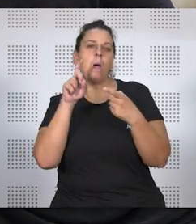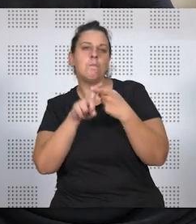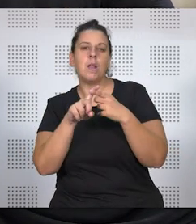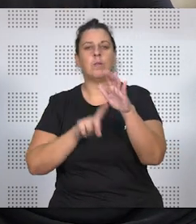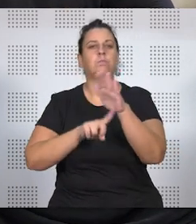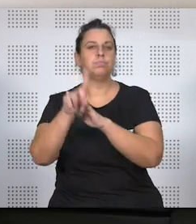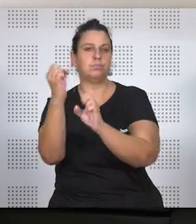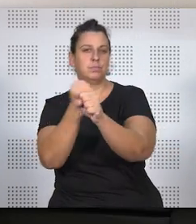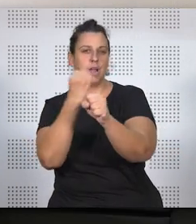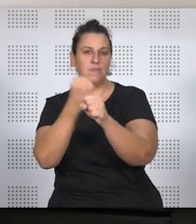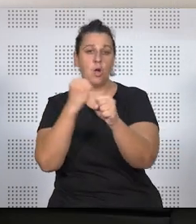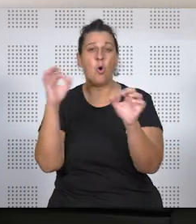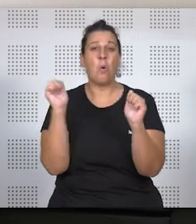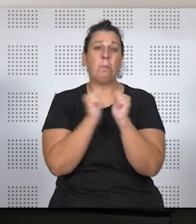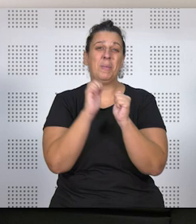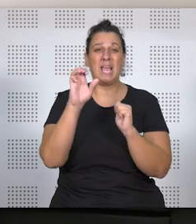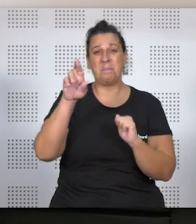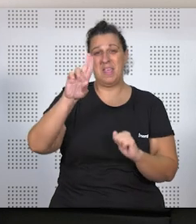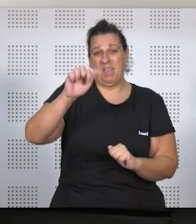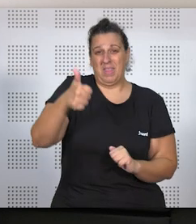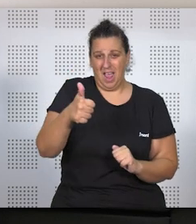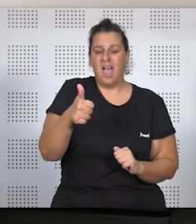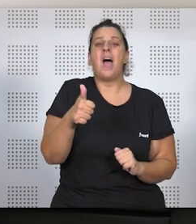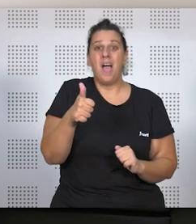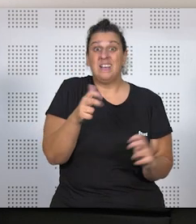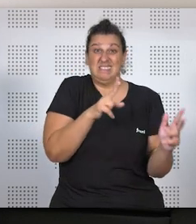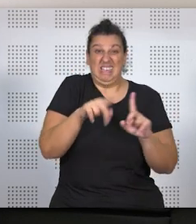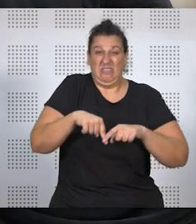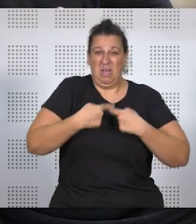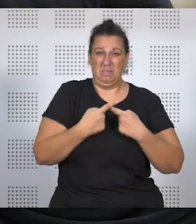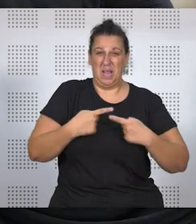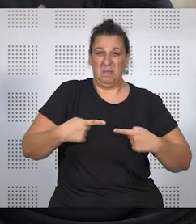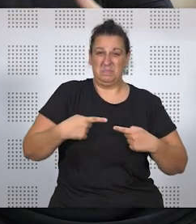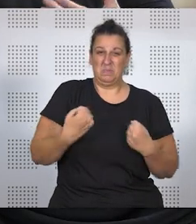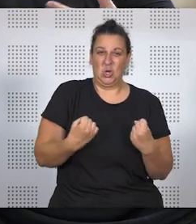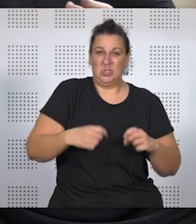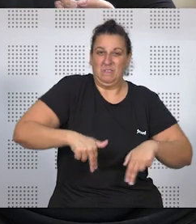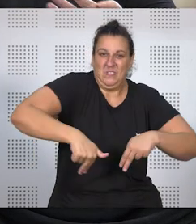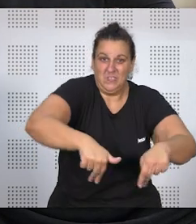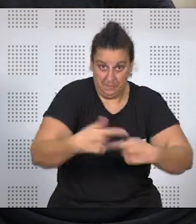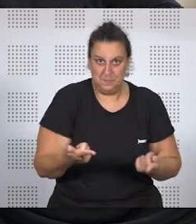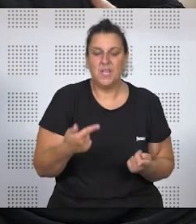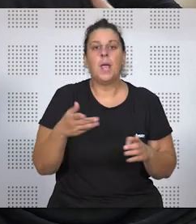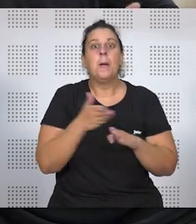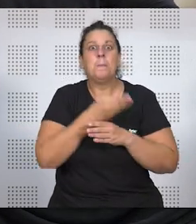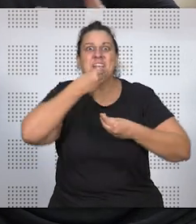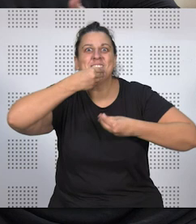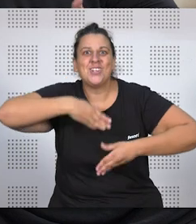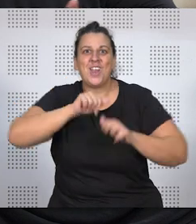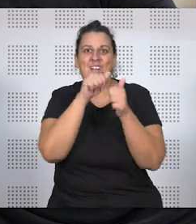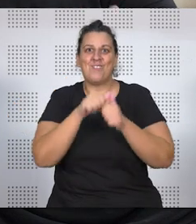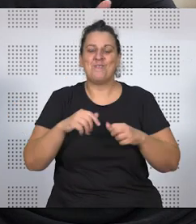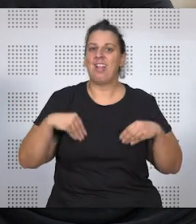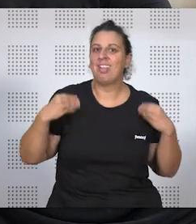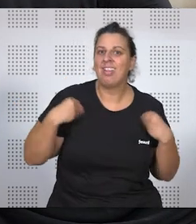trabajo. O en Los pica piedra, la serie de dibujos animados que es una serie familiar, y lo que hacen es reproducir en la prehistoria, de manera muy divertida,